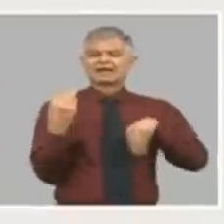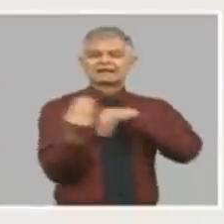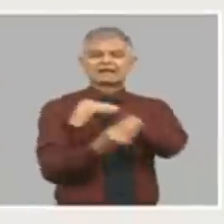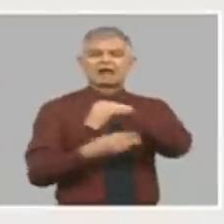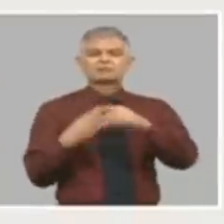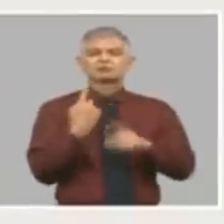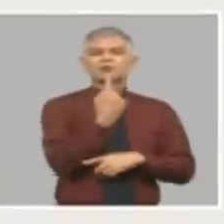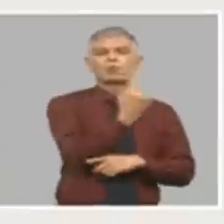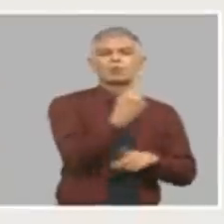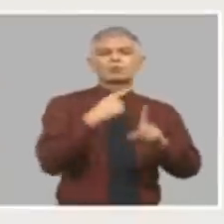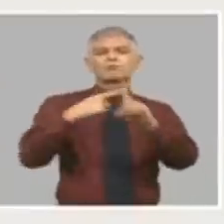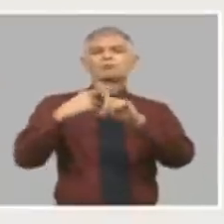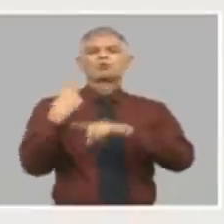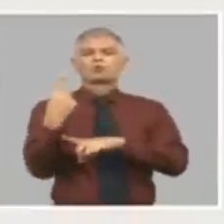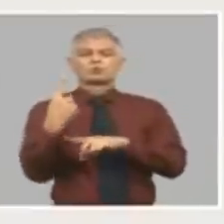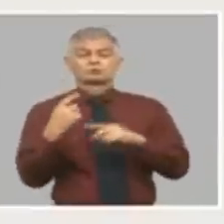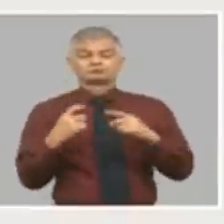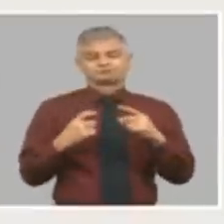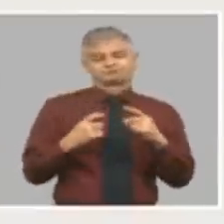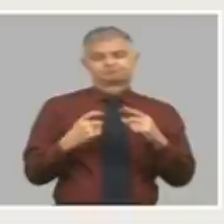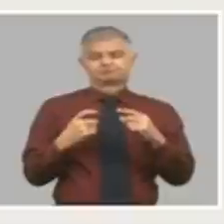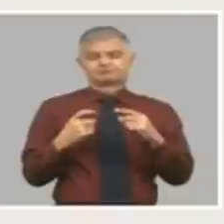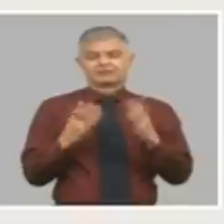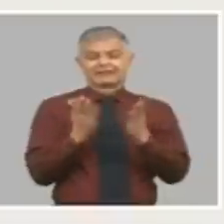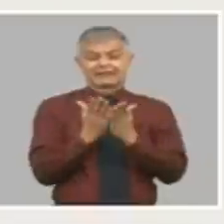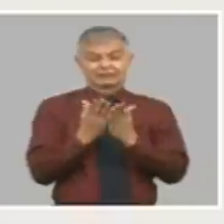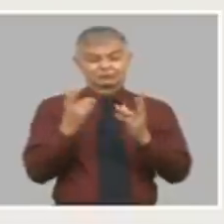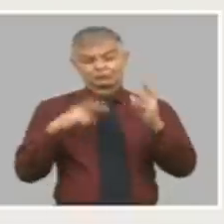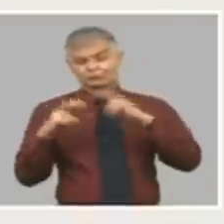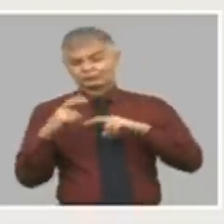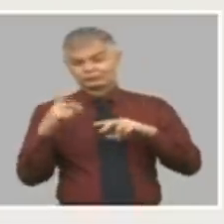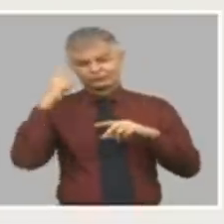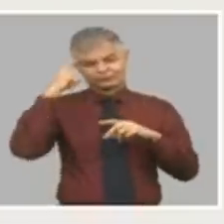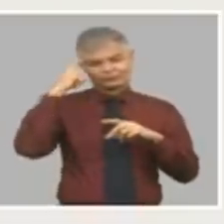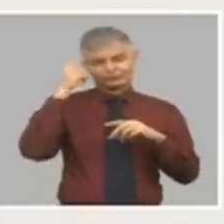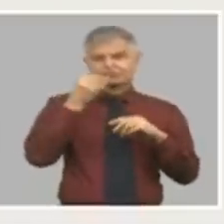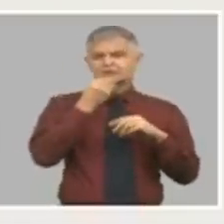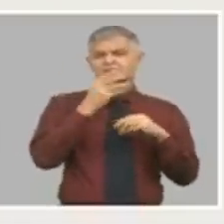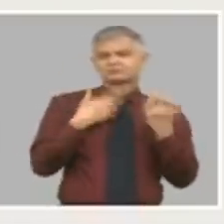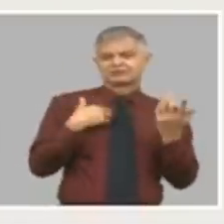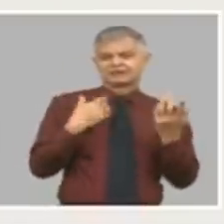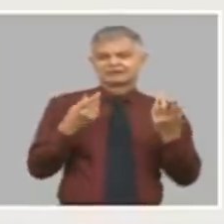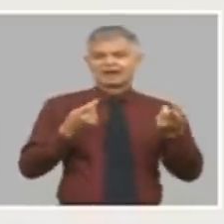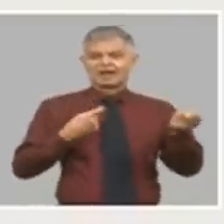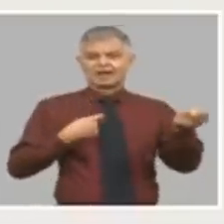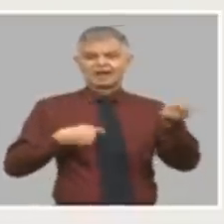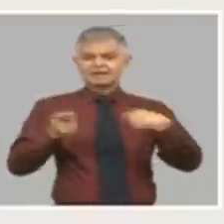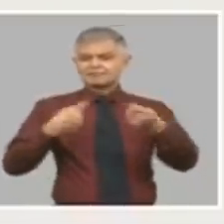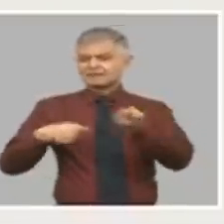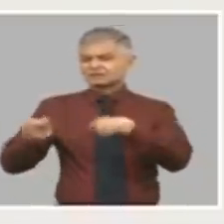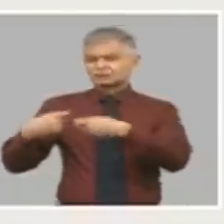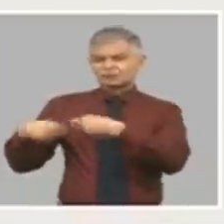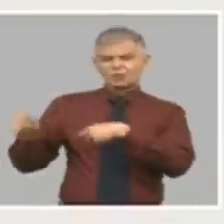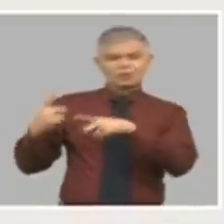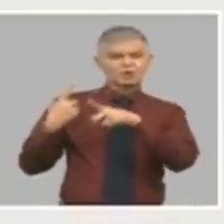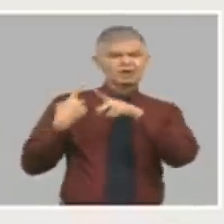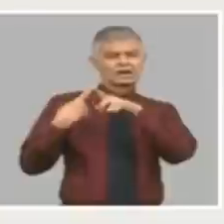Incluso los estudios de factibilidad de las inversiones, ese es un tema que tenemos que